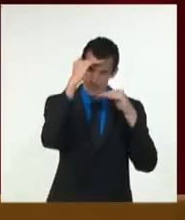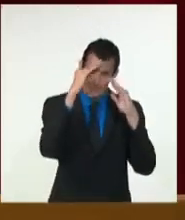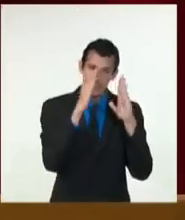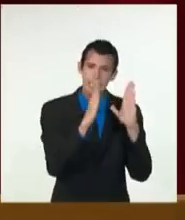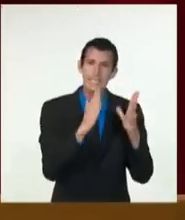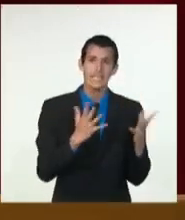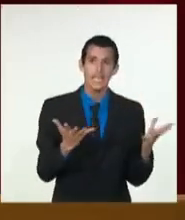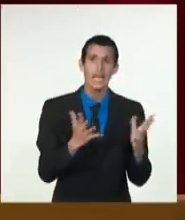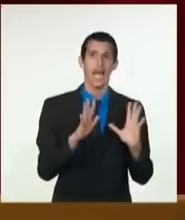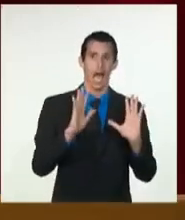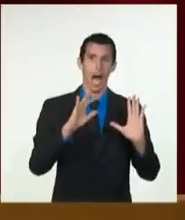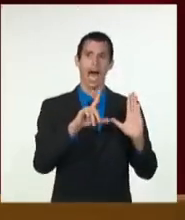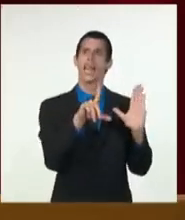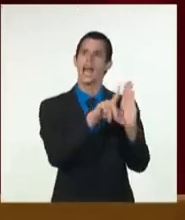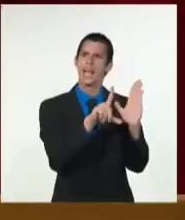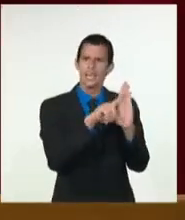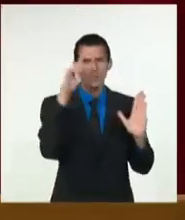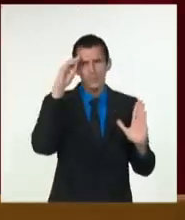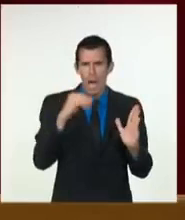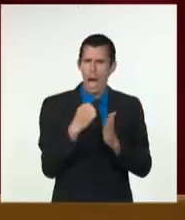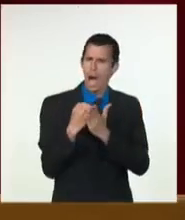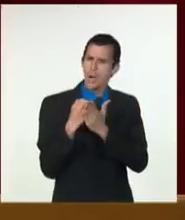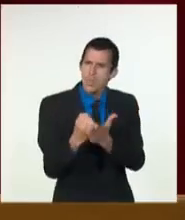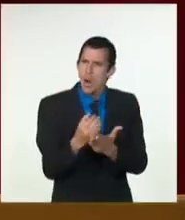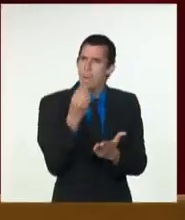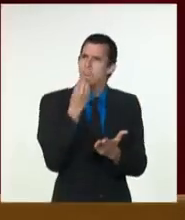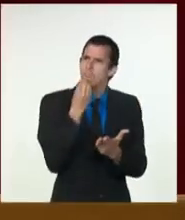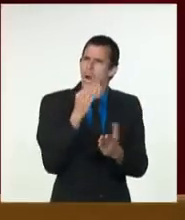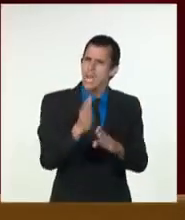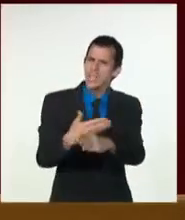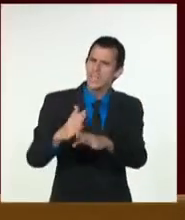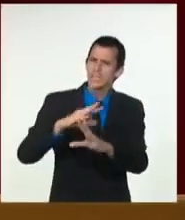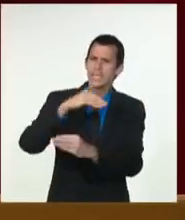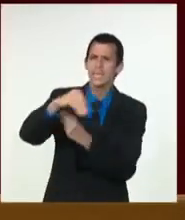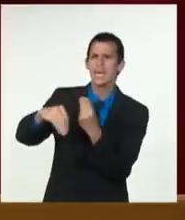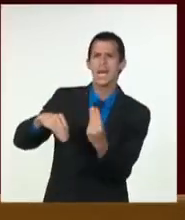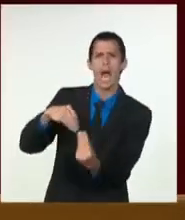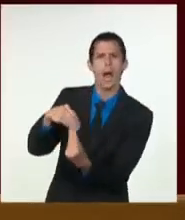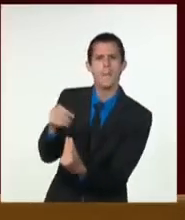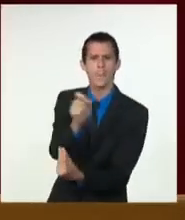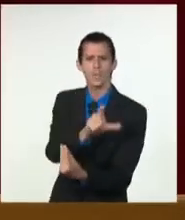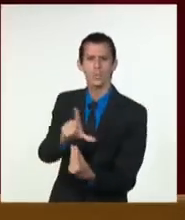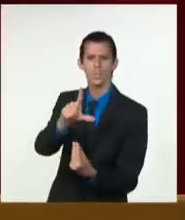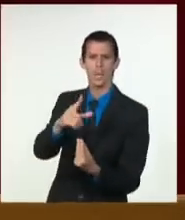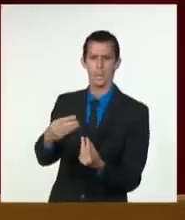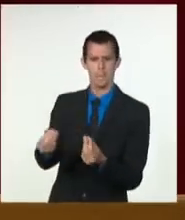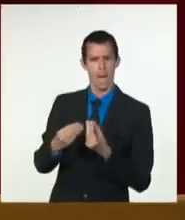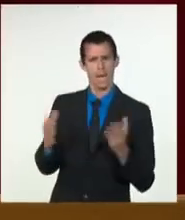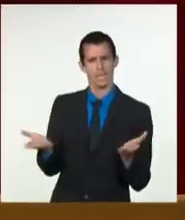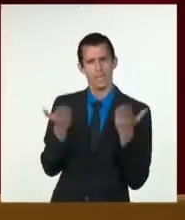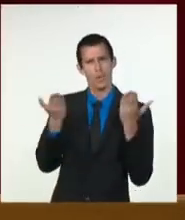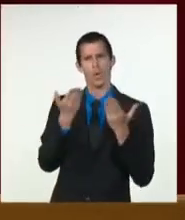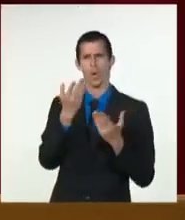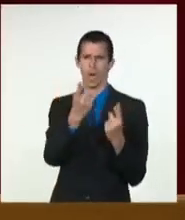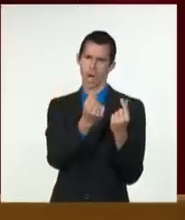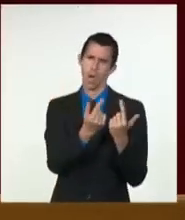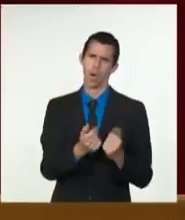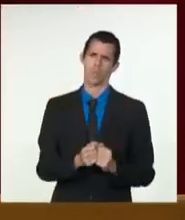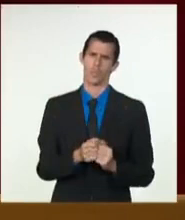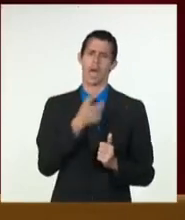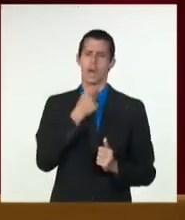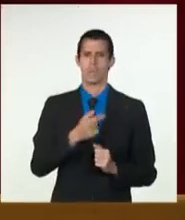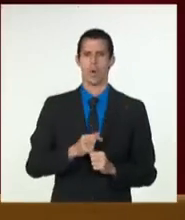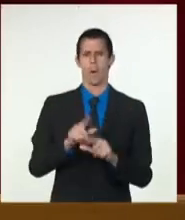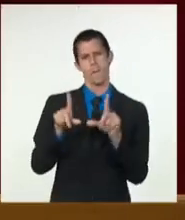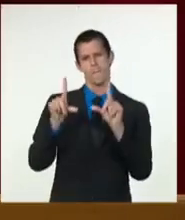estatales fomentando su rol en la estrategia de desarrollo económico del país, la producción nacional, la sustitución de